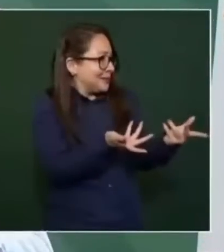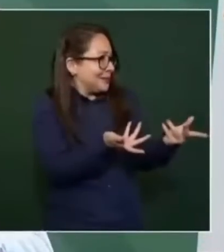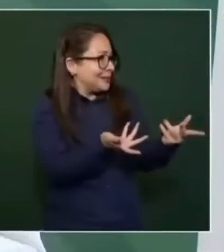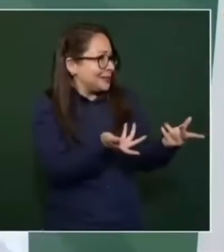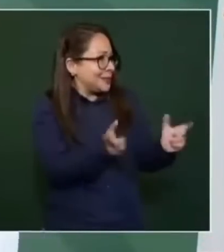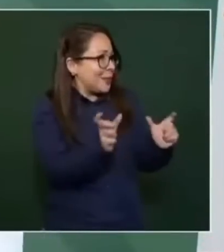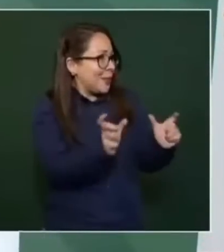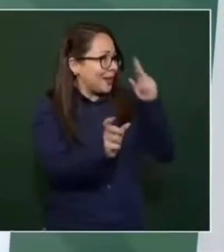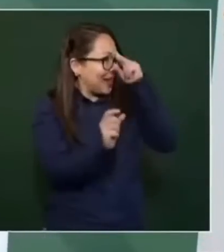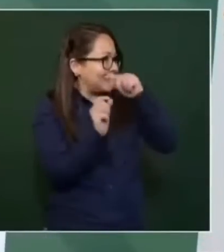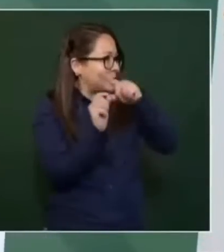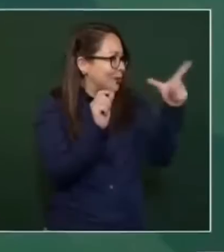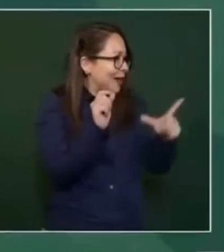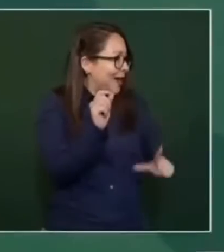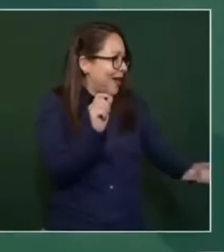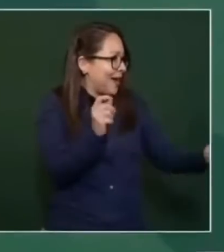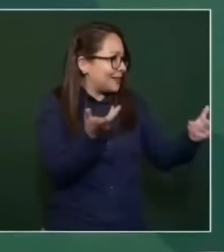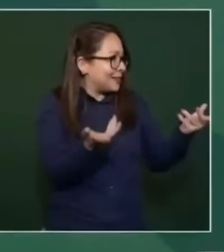Nacional?